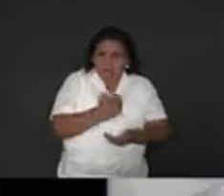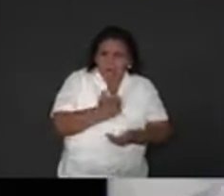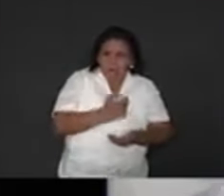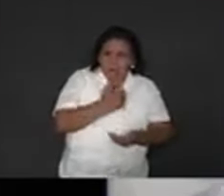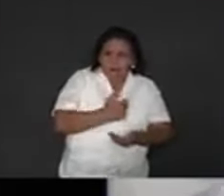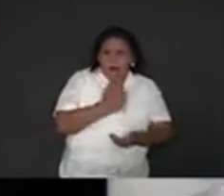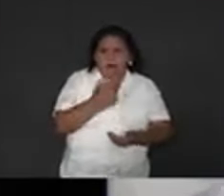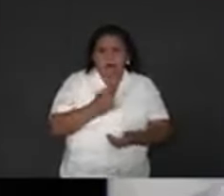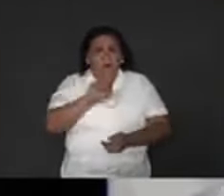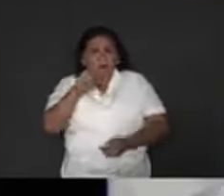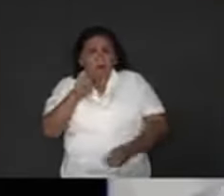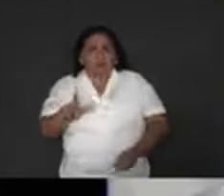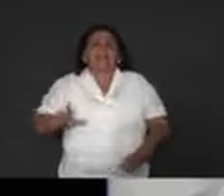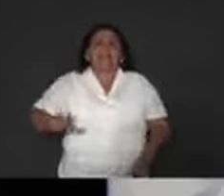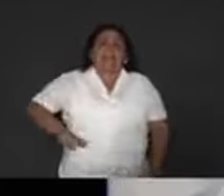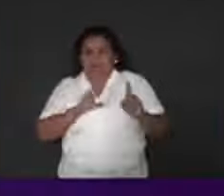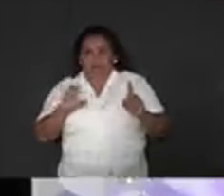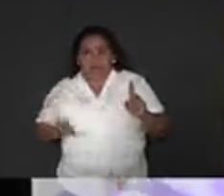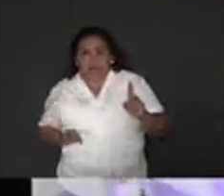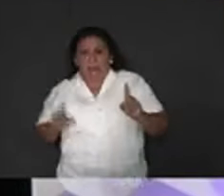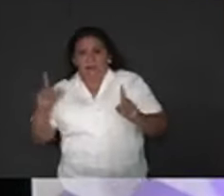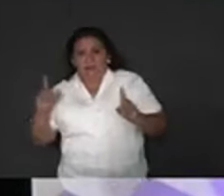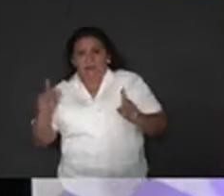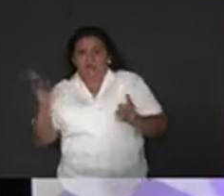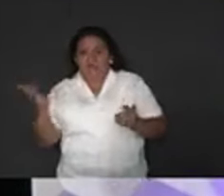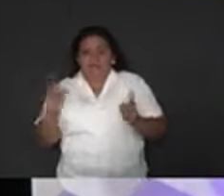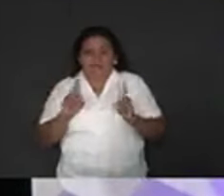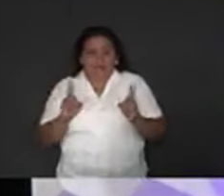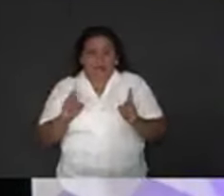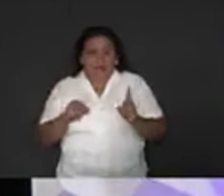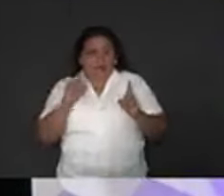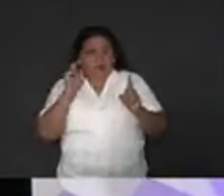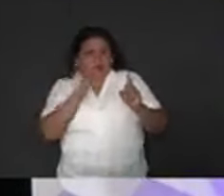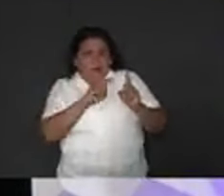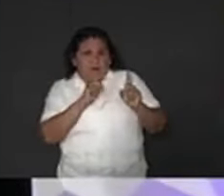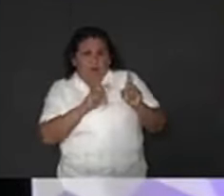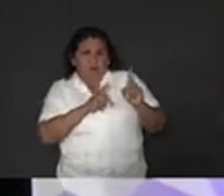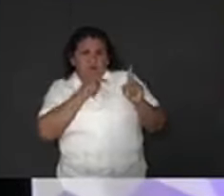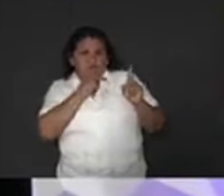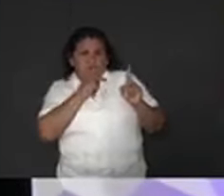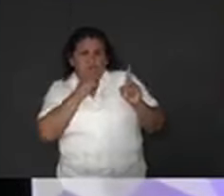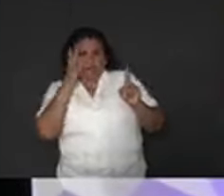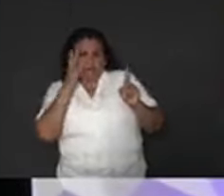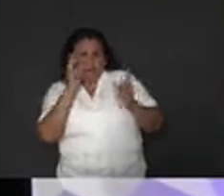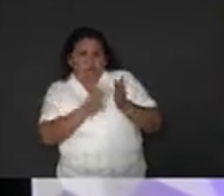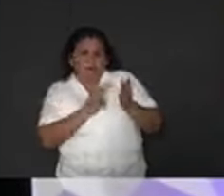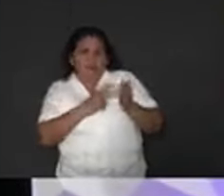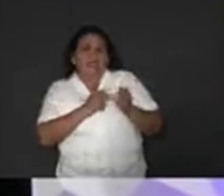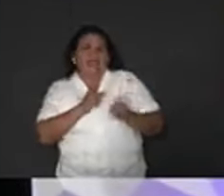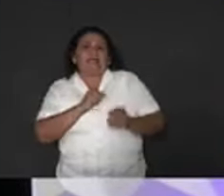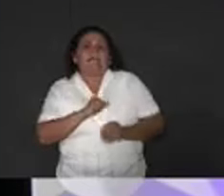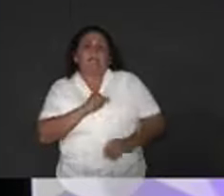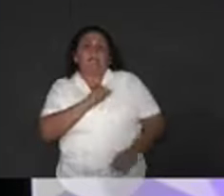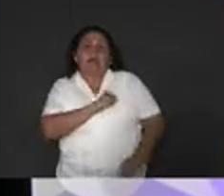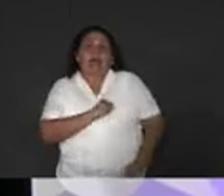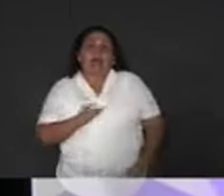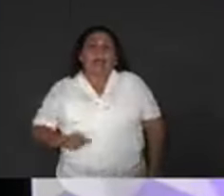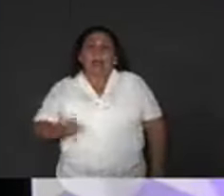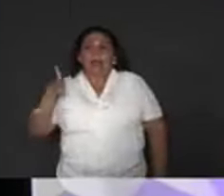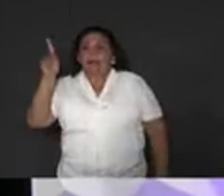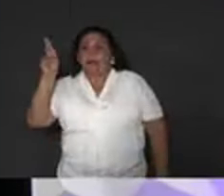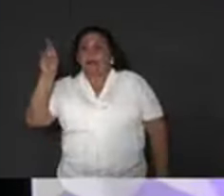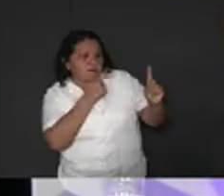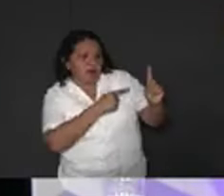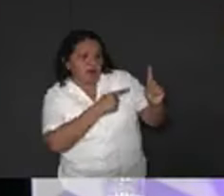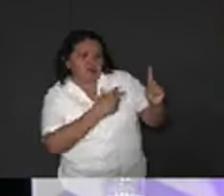obsesión por ser gobernador. Efectivamente, mi padre fue alcalde dos veces por el PRI y por eso se dice que